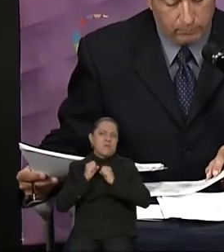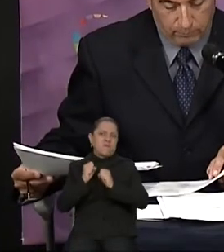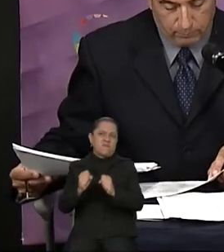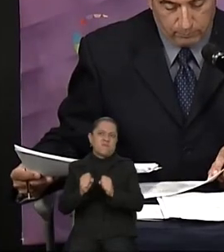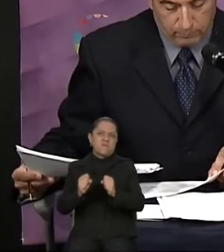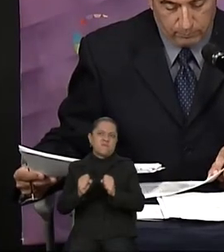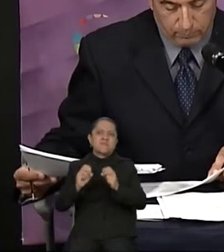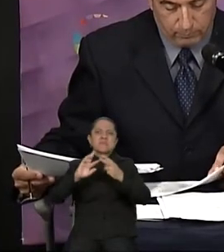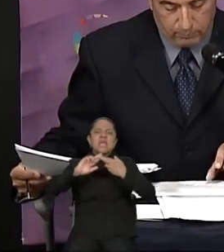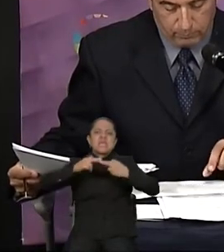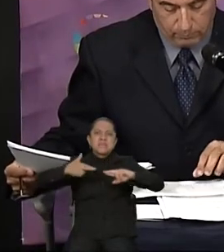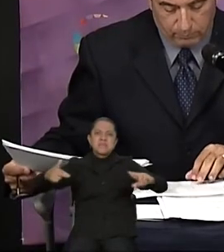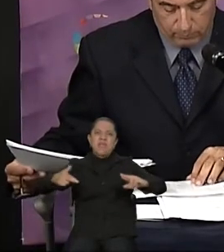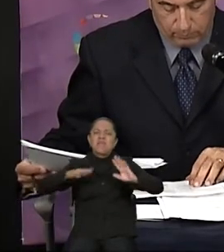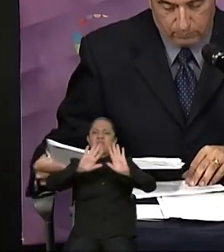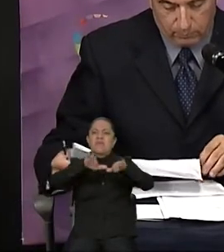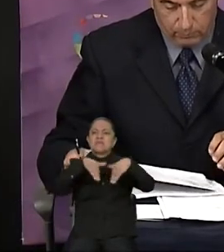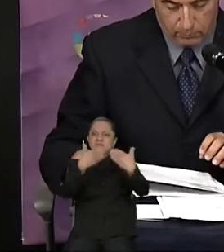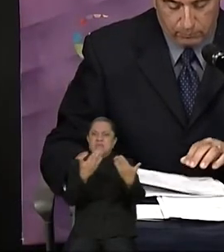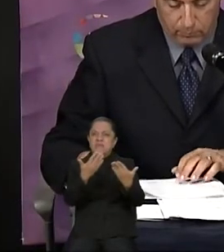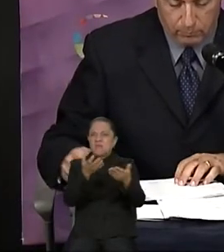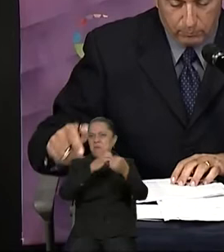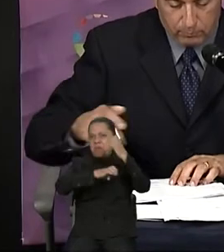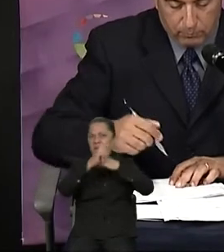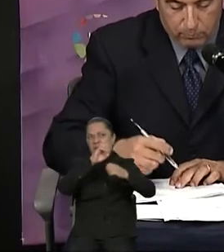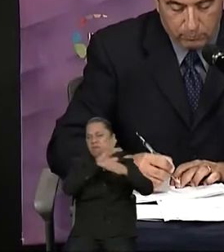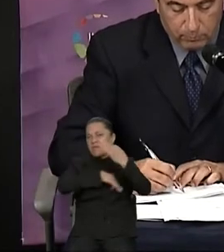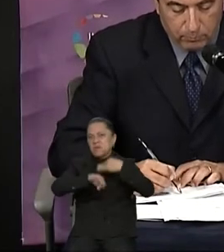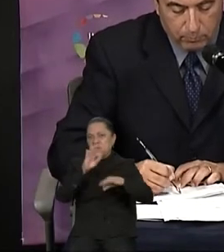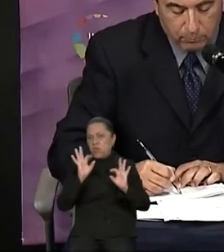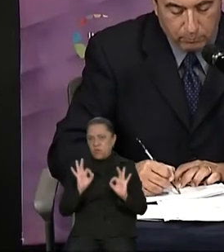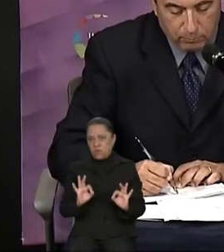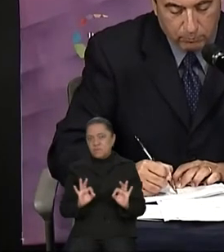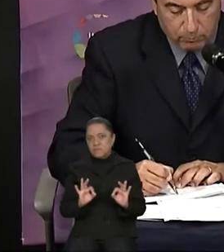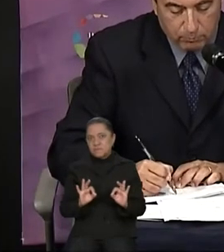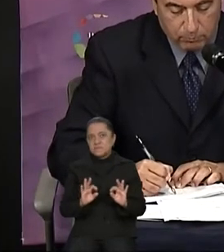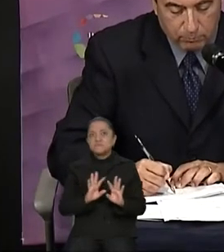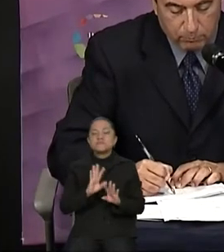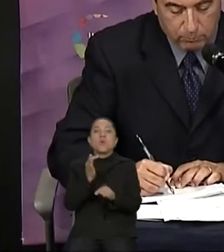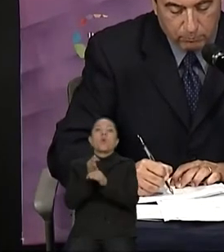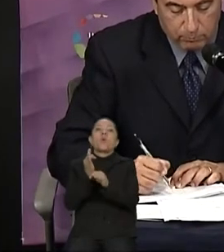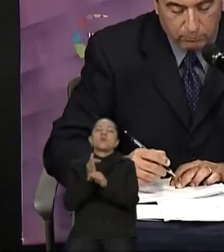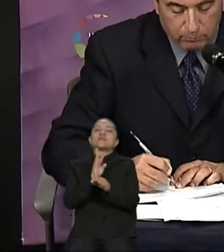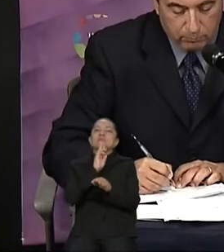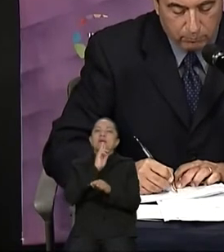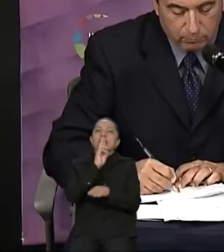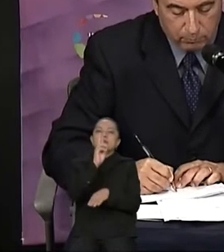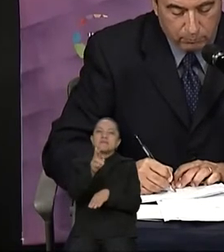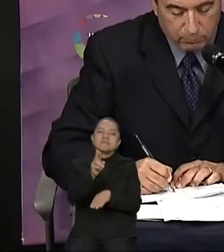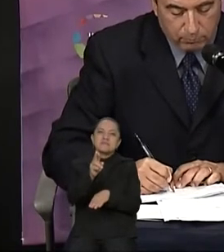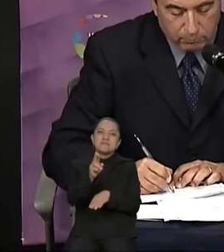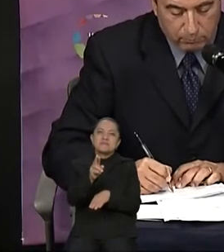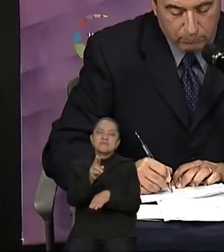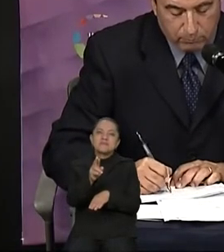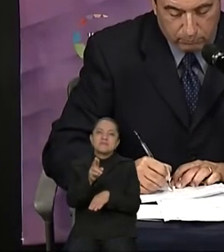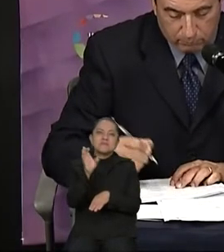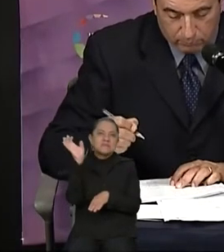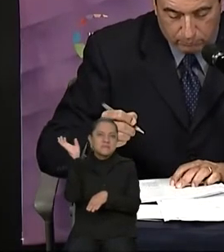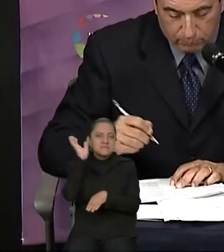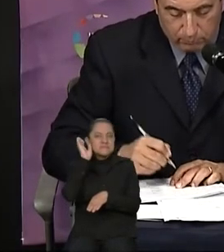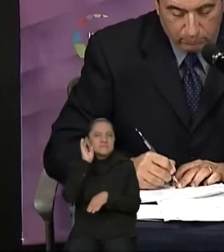Gracias, candidata. Ahora es momento de escuchar la respuesta de la candidata Erika Cortés